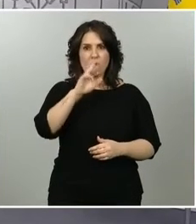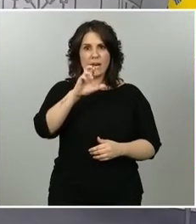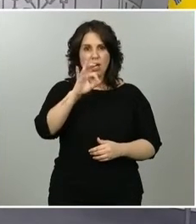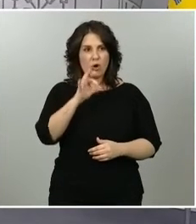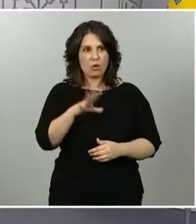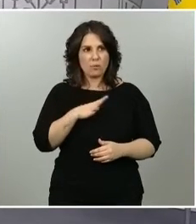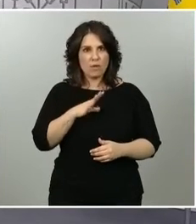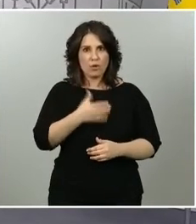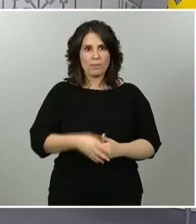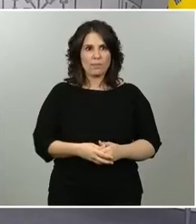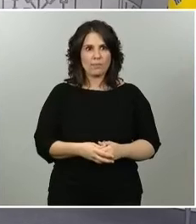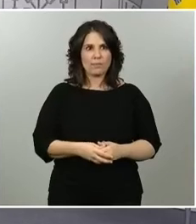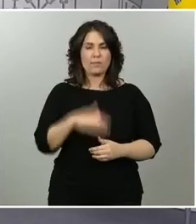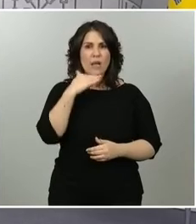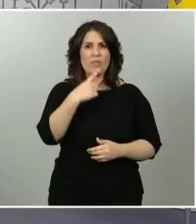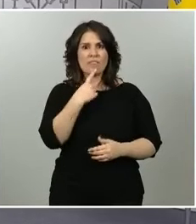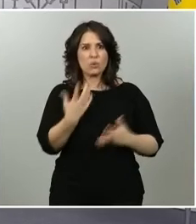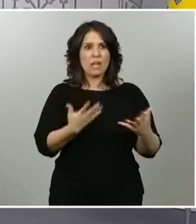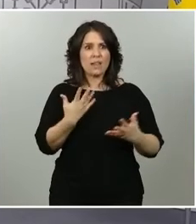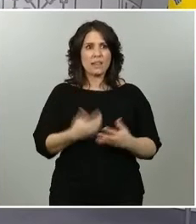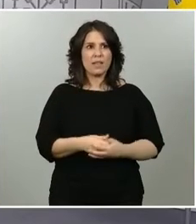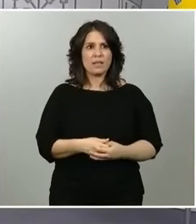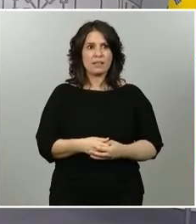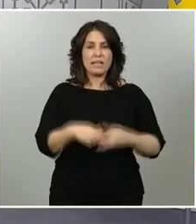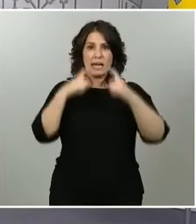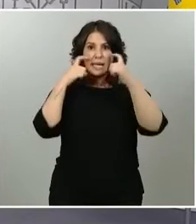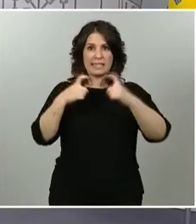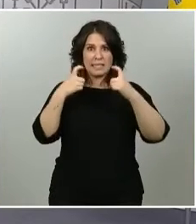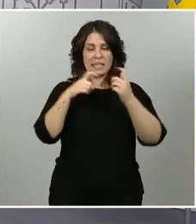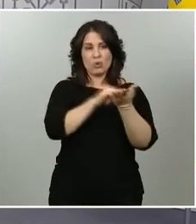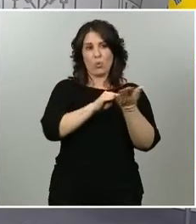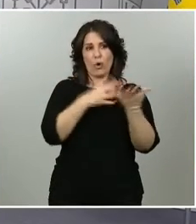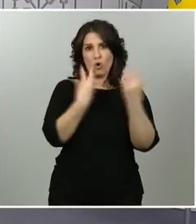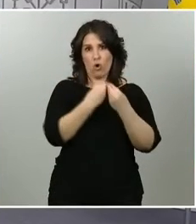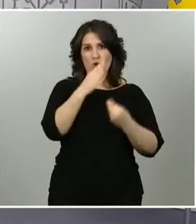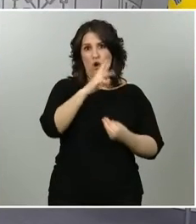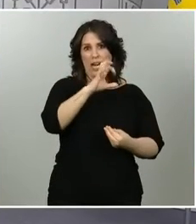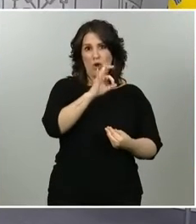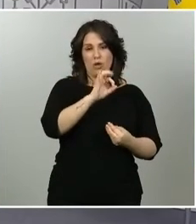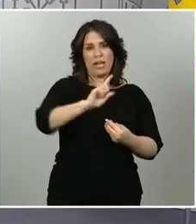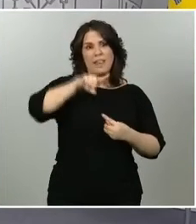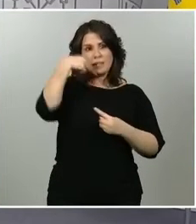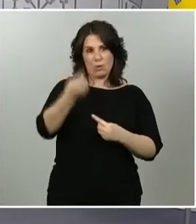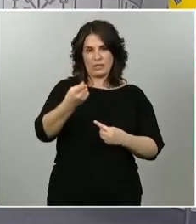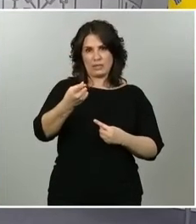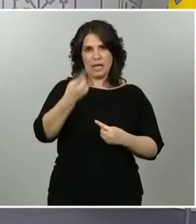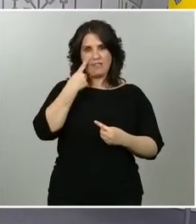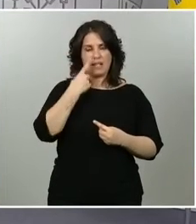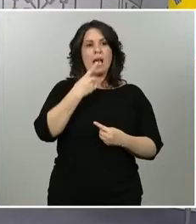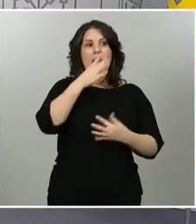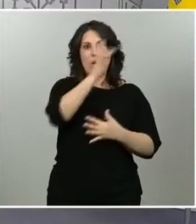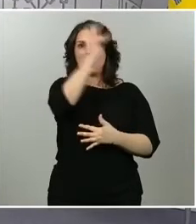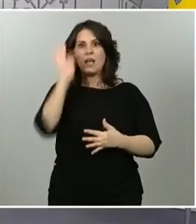¿Hay alguna dificultad? La intentamos resolver y pasaríamos al siguiente medio que está en nuestra lista.